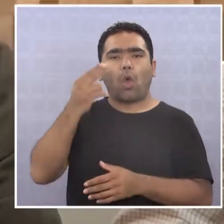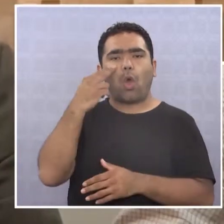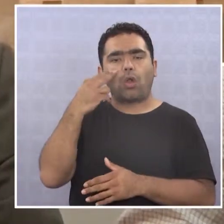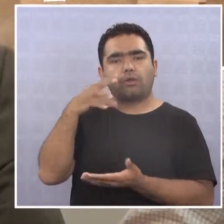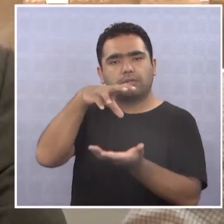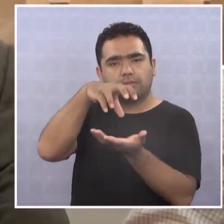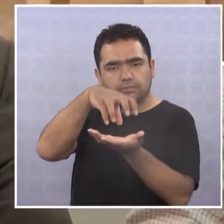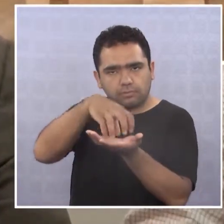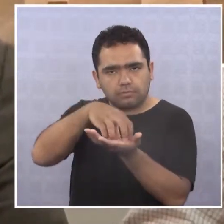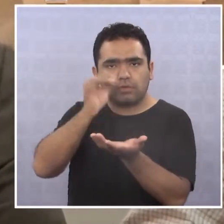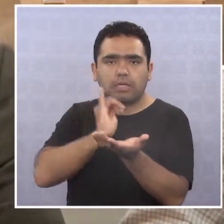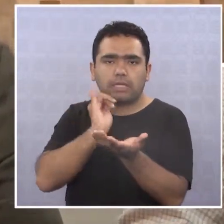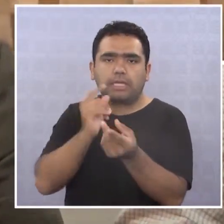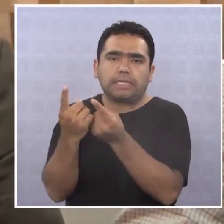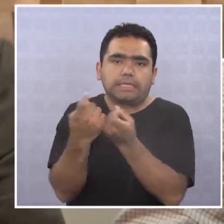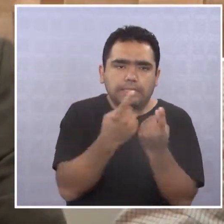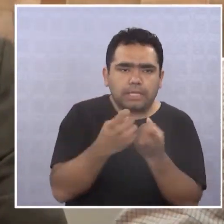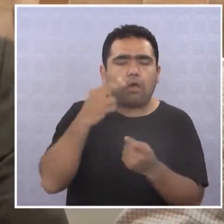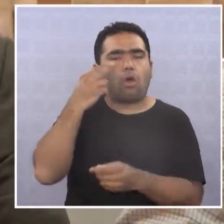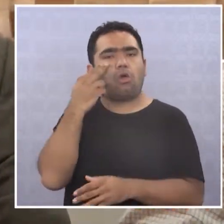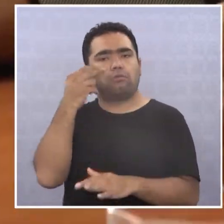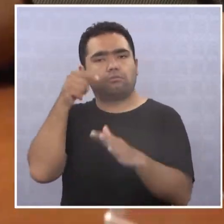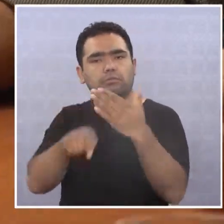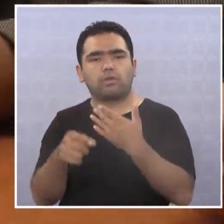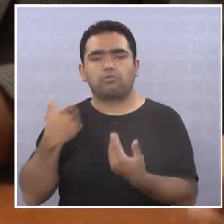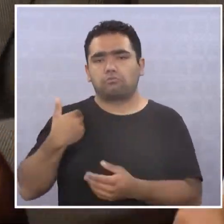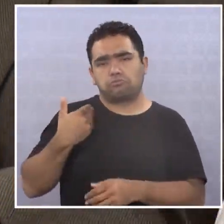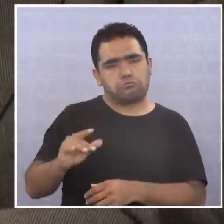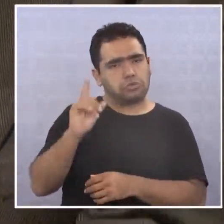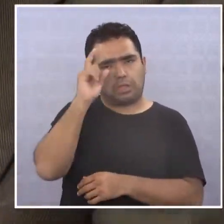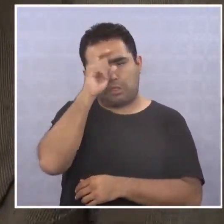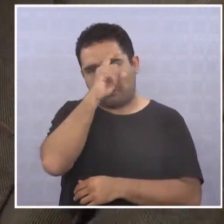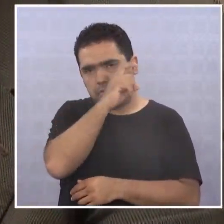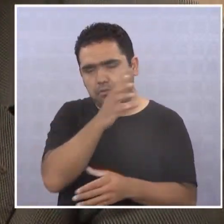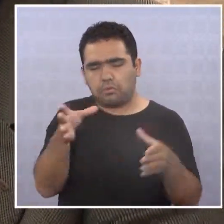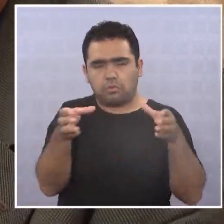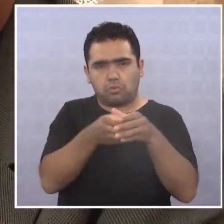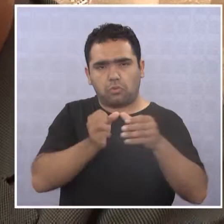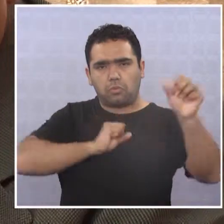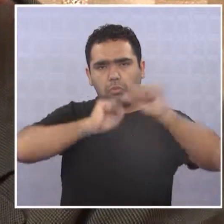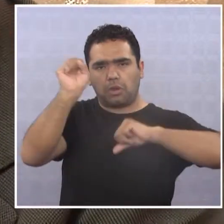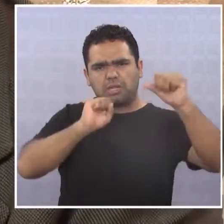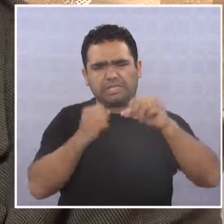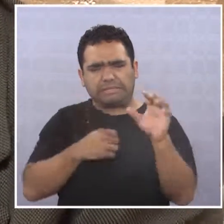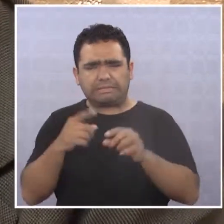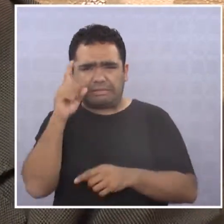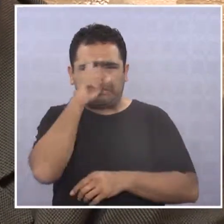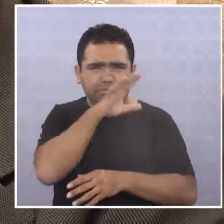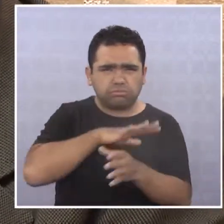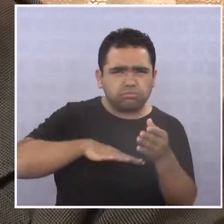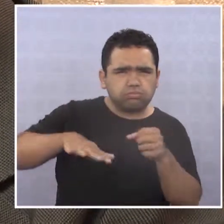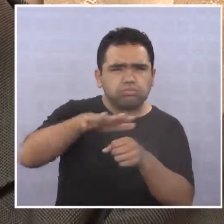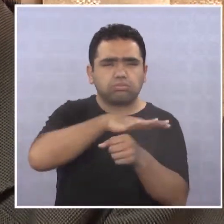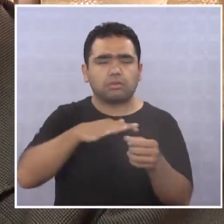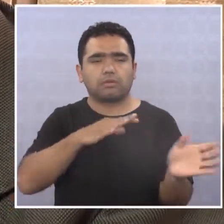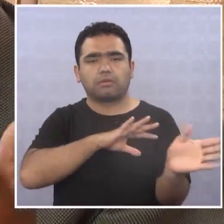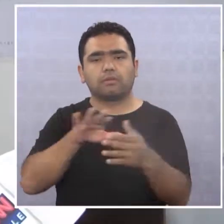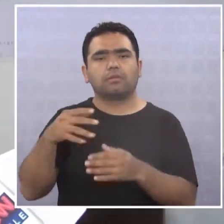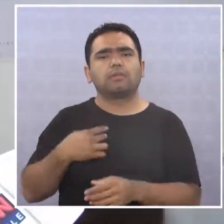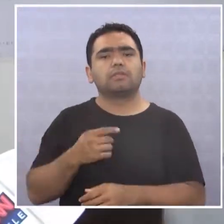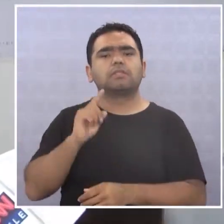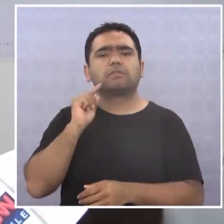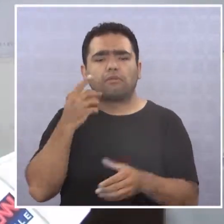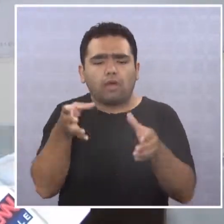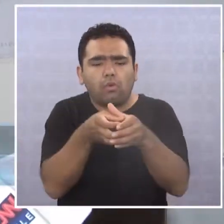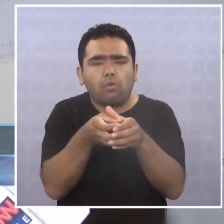necesidades de la ciudadanía, a pesar de las dificultades que encuentra al interior de su partido. Cuando se habla del partido,